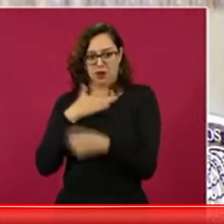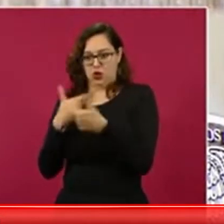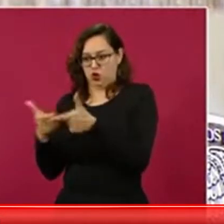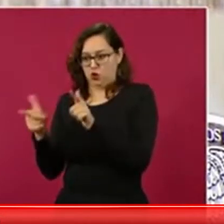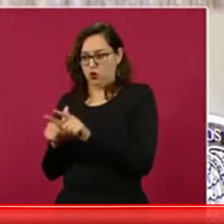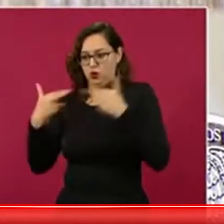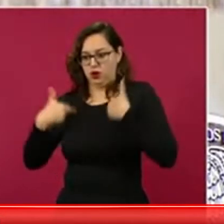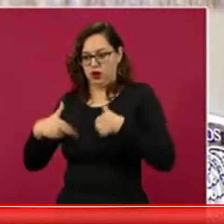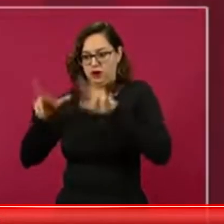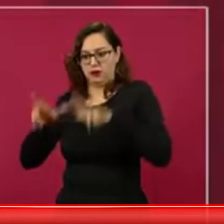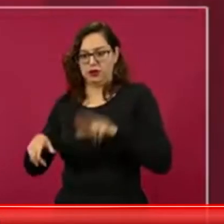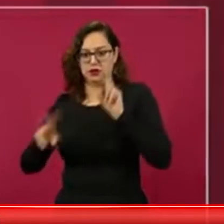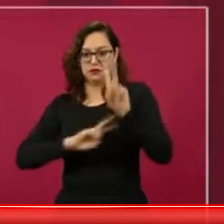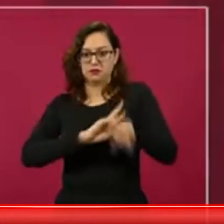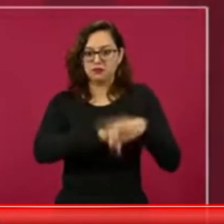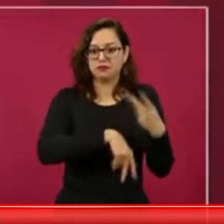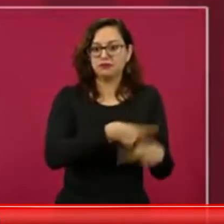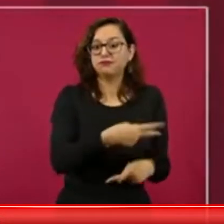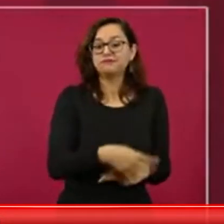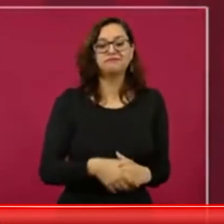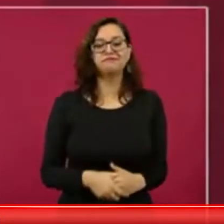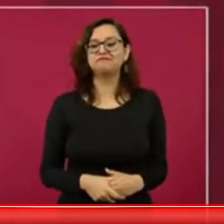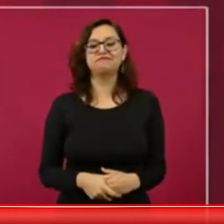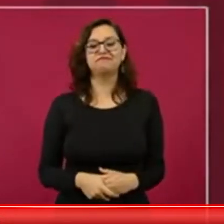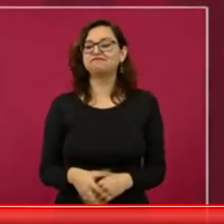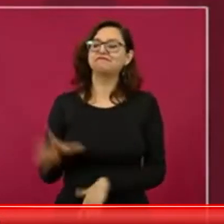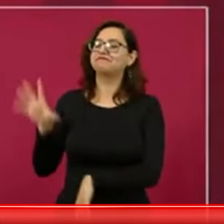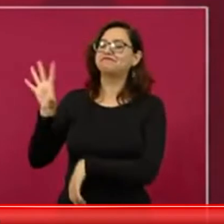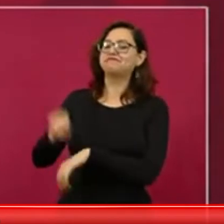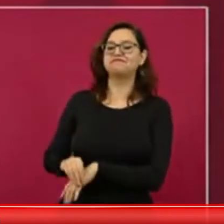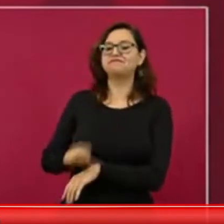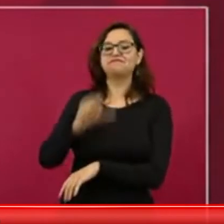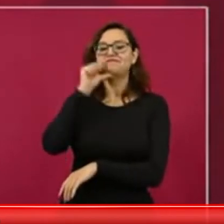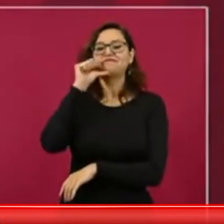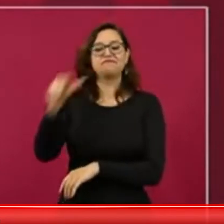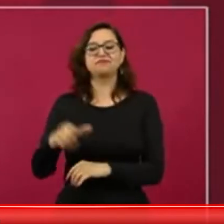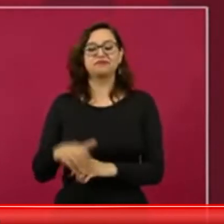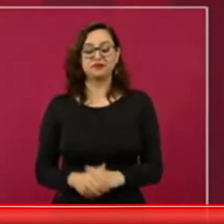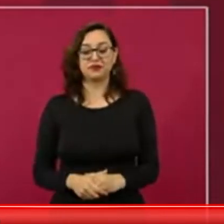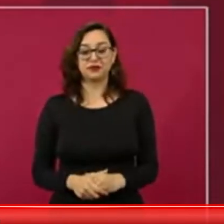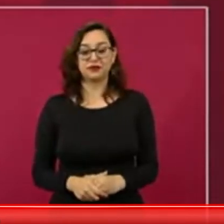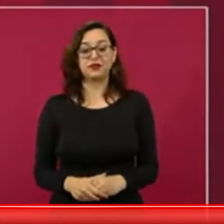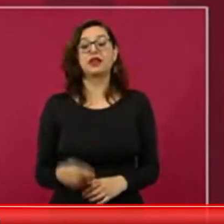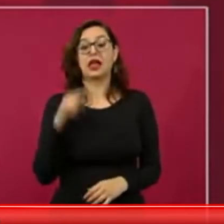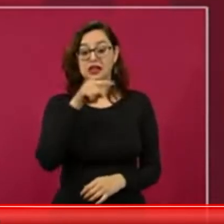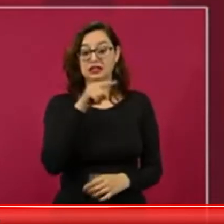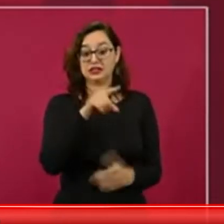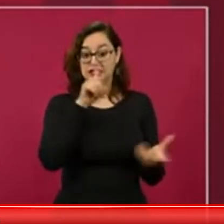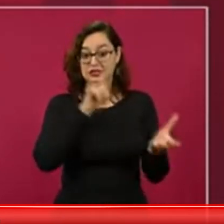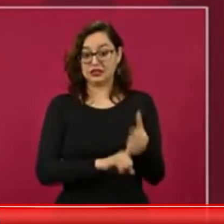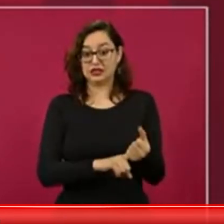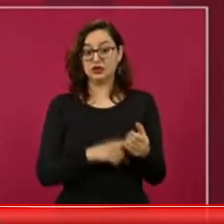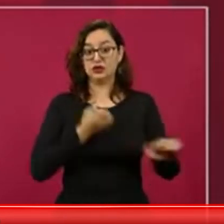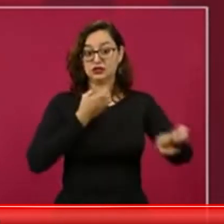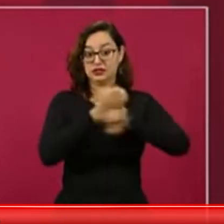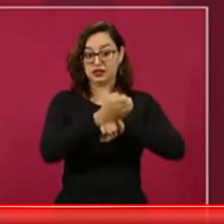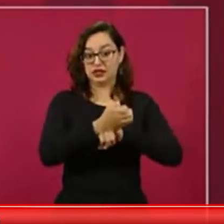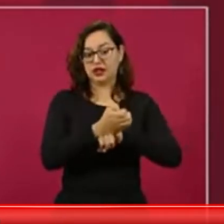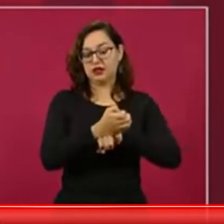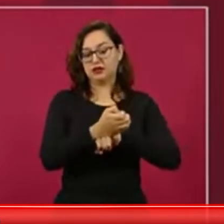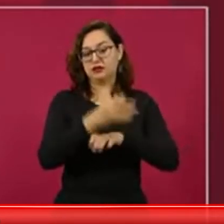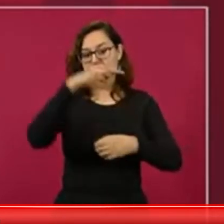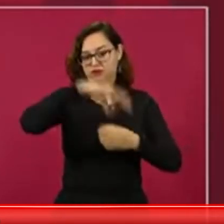se reunieron unos días antes de la elección en el Consejo Estatal Electoral que estaba